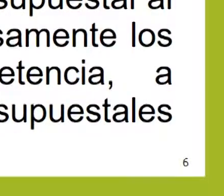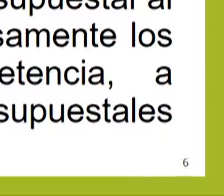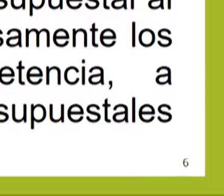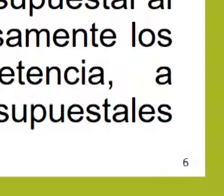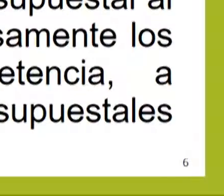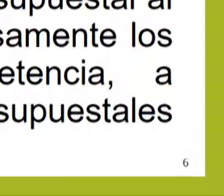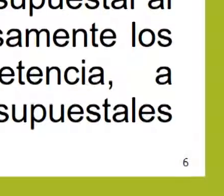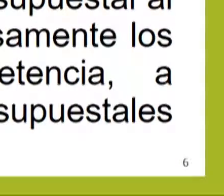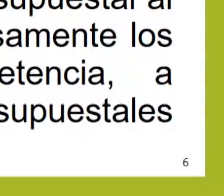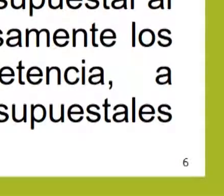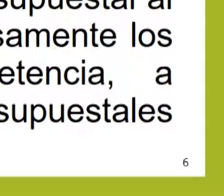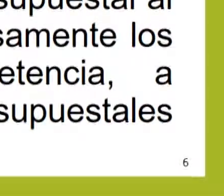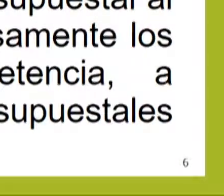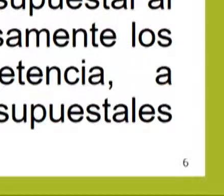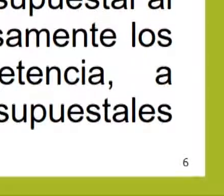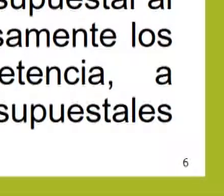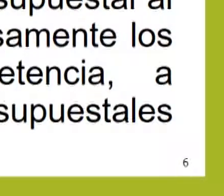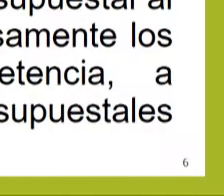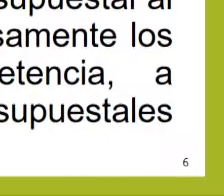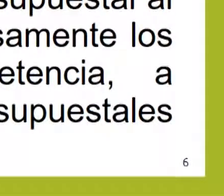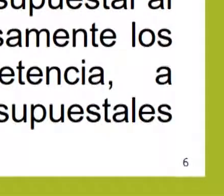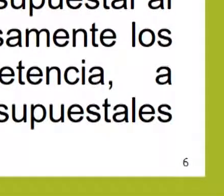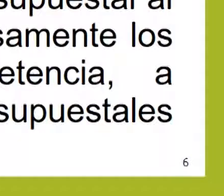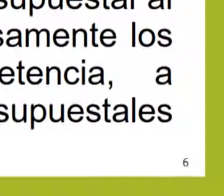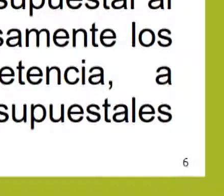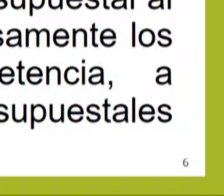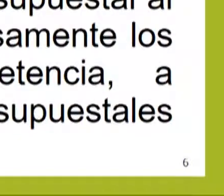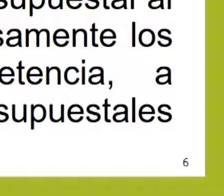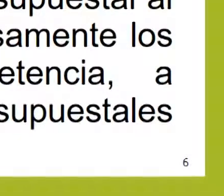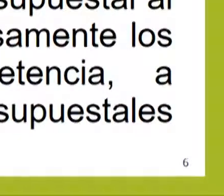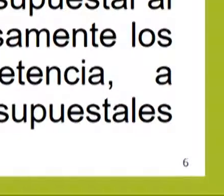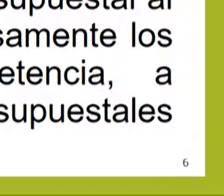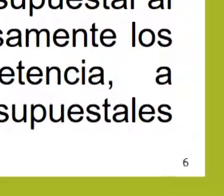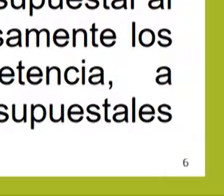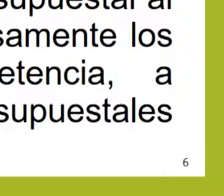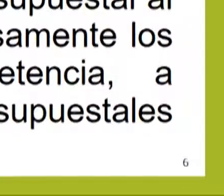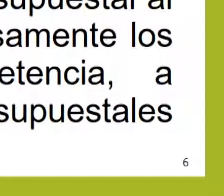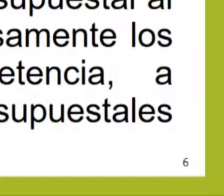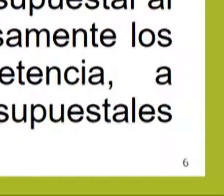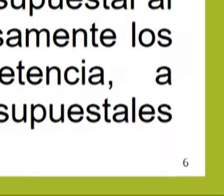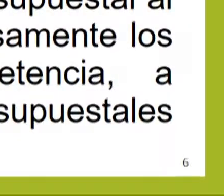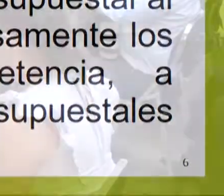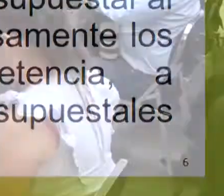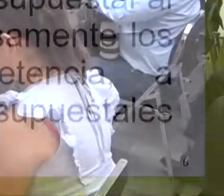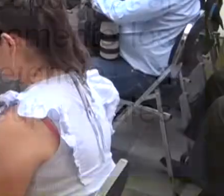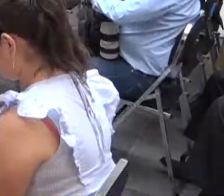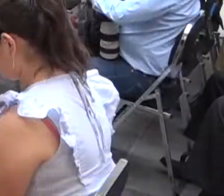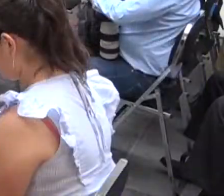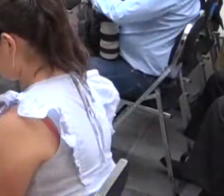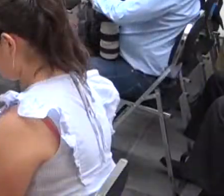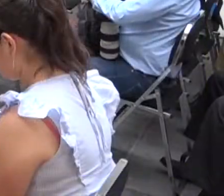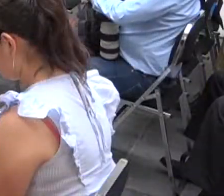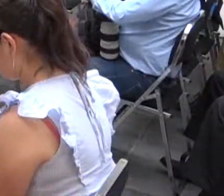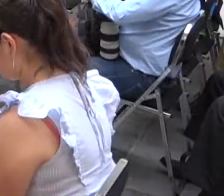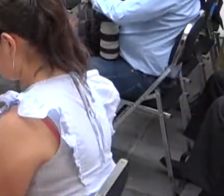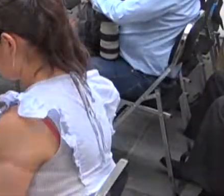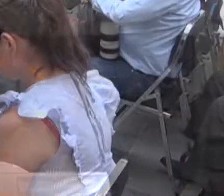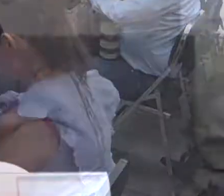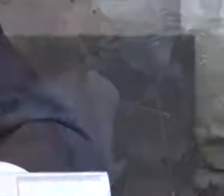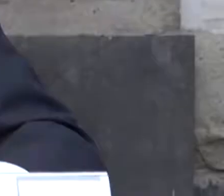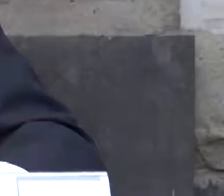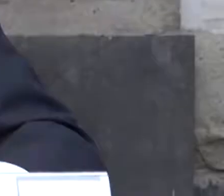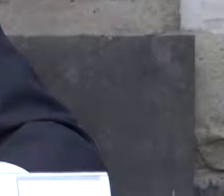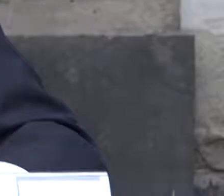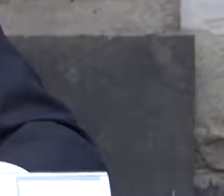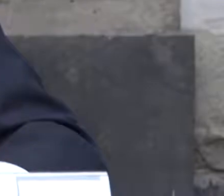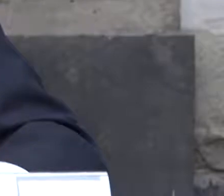impulsar la asignación de recursos presupuestales necesarios para su operación. El 5 de